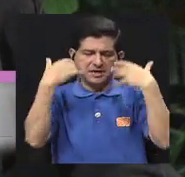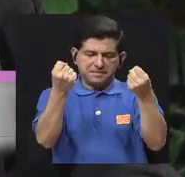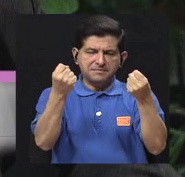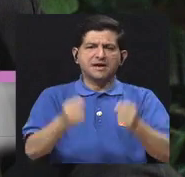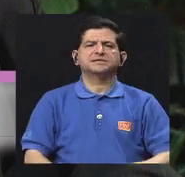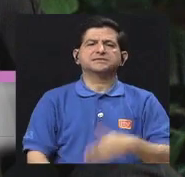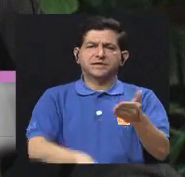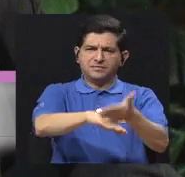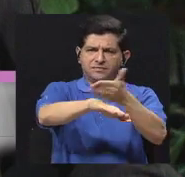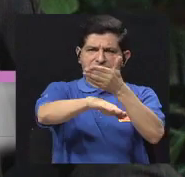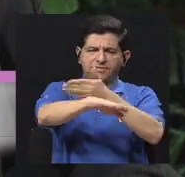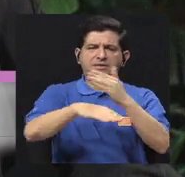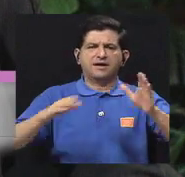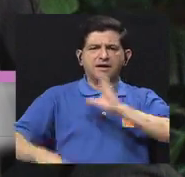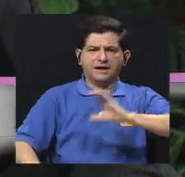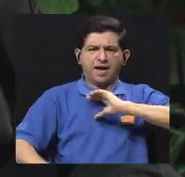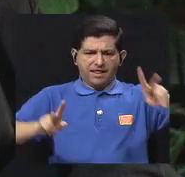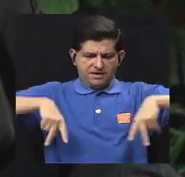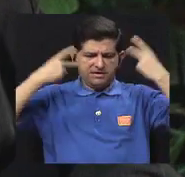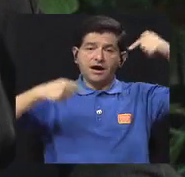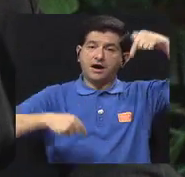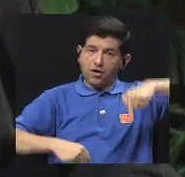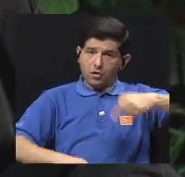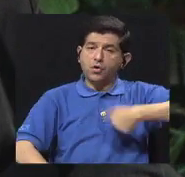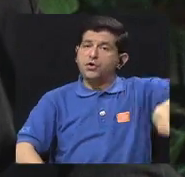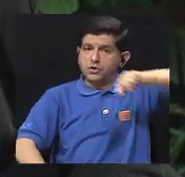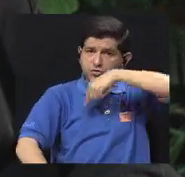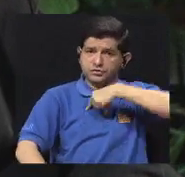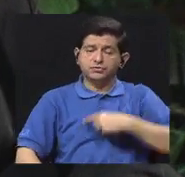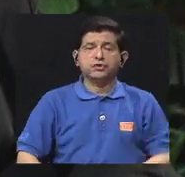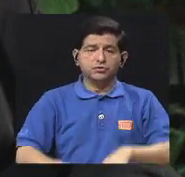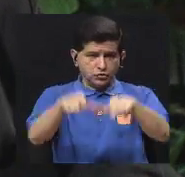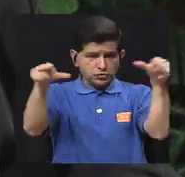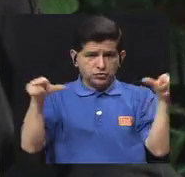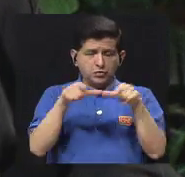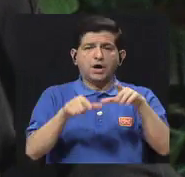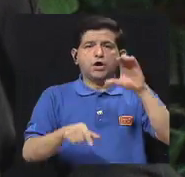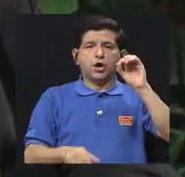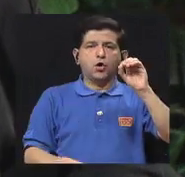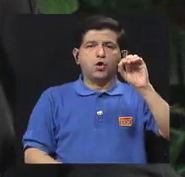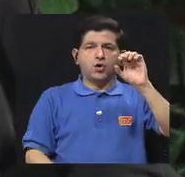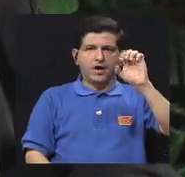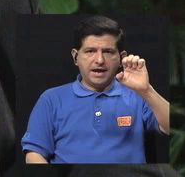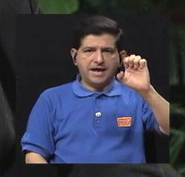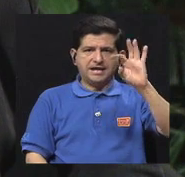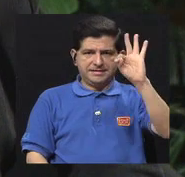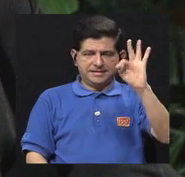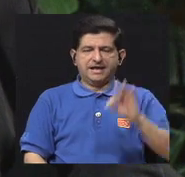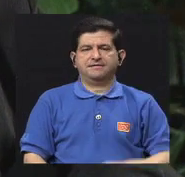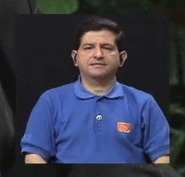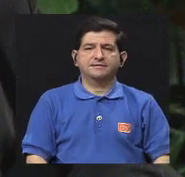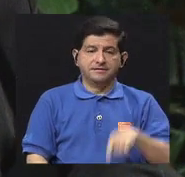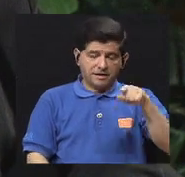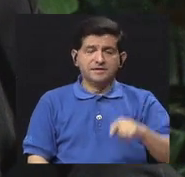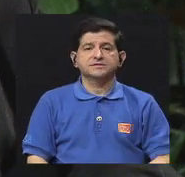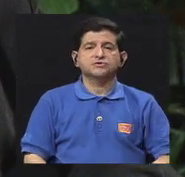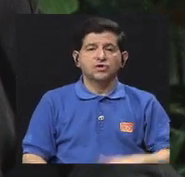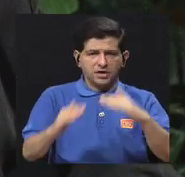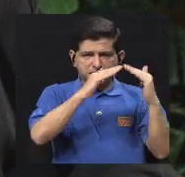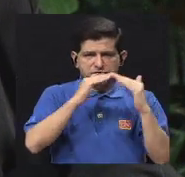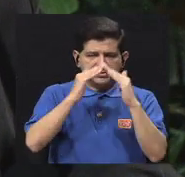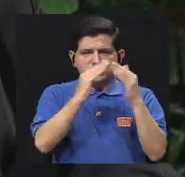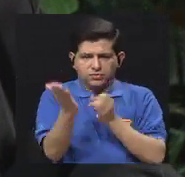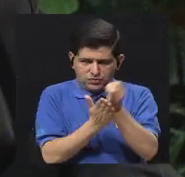salud para mejorar nuestra calidad de vida. Hoy nos encontramos en las instalaciones de la Organización para Estudios Tropicales en la Ciudad de la